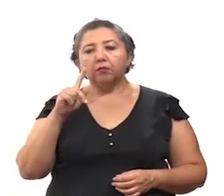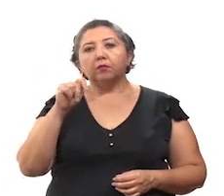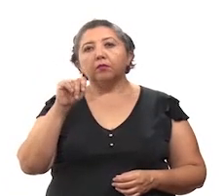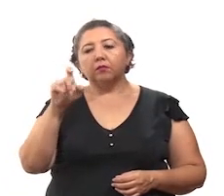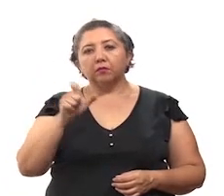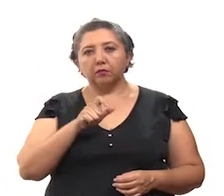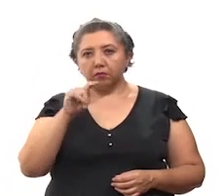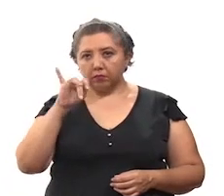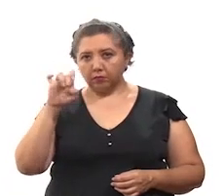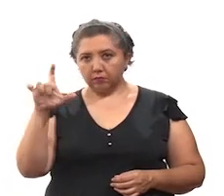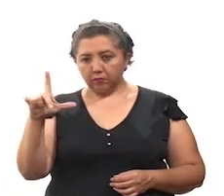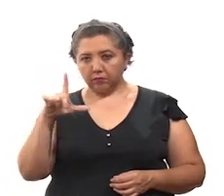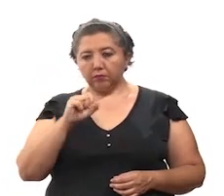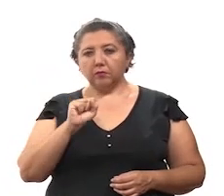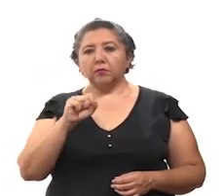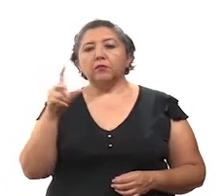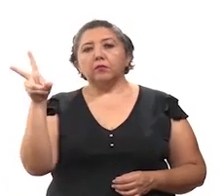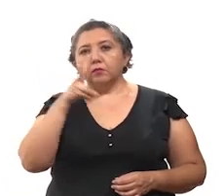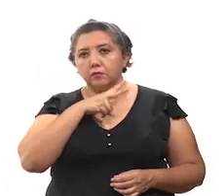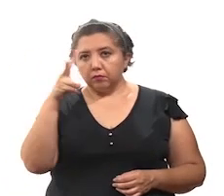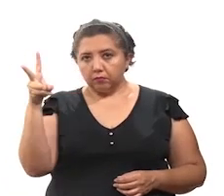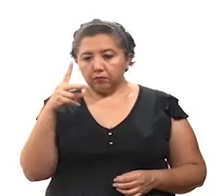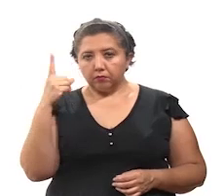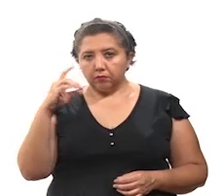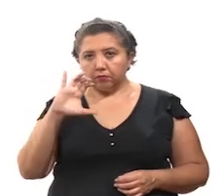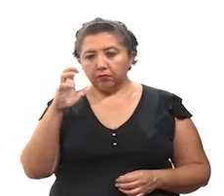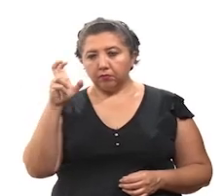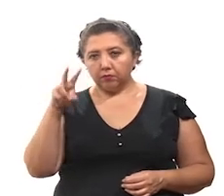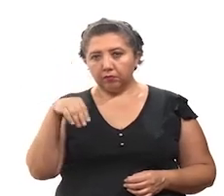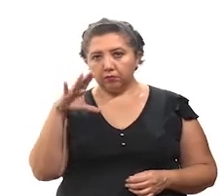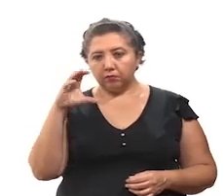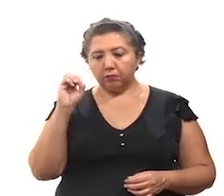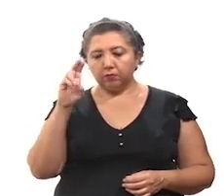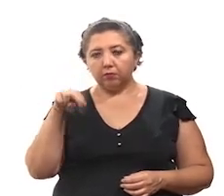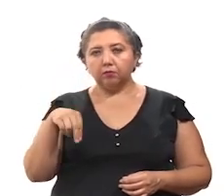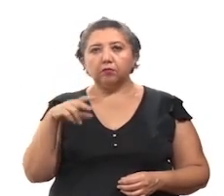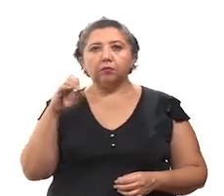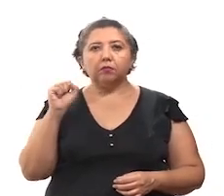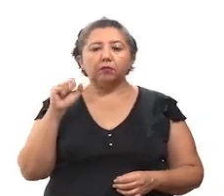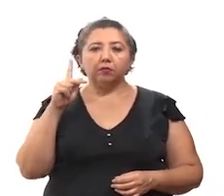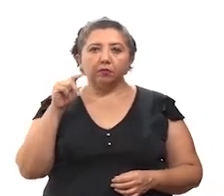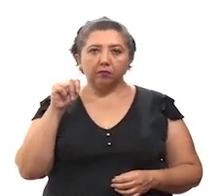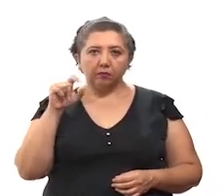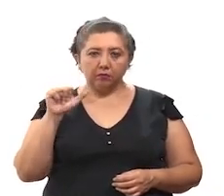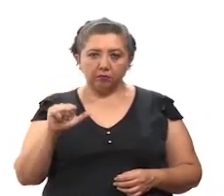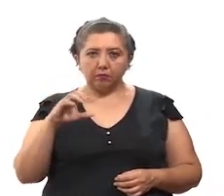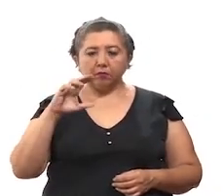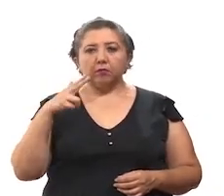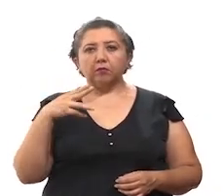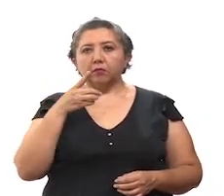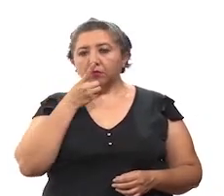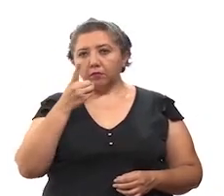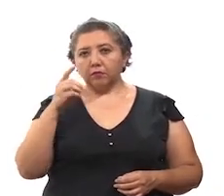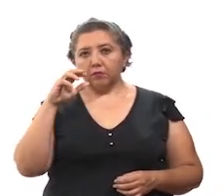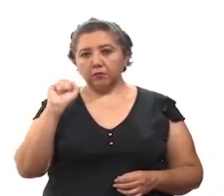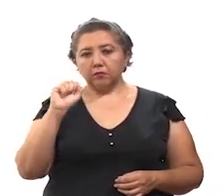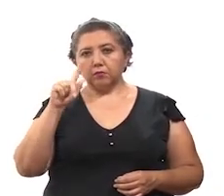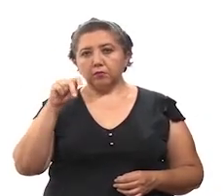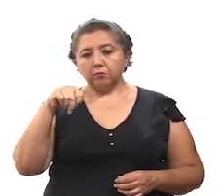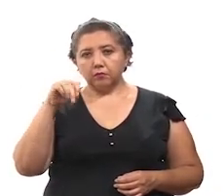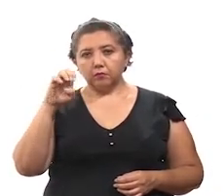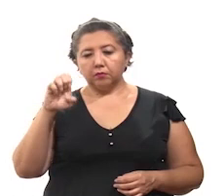Otscuscab, Tikul, Tixcococ, Valladolid, 1 en Chancón, Espita, Canacín, Quinchil, Mocochá, Motul,